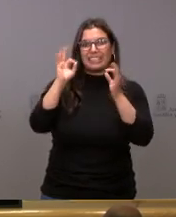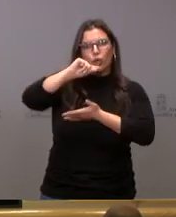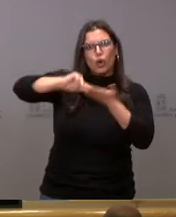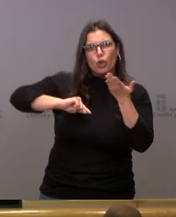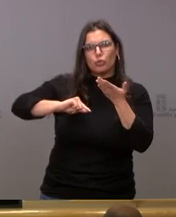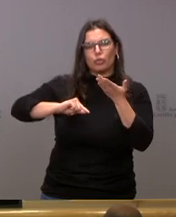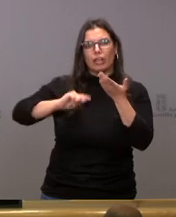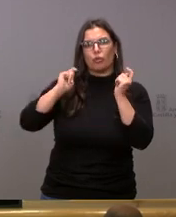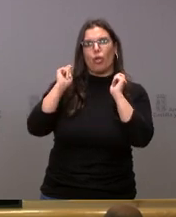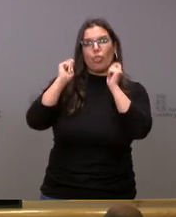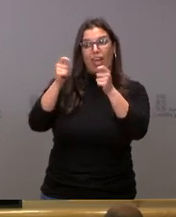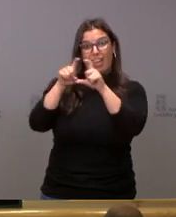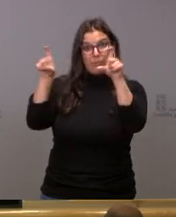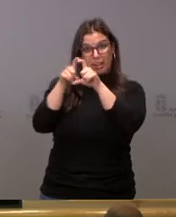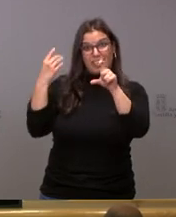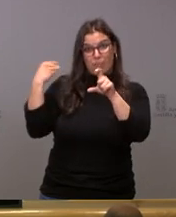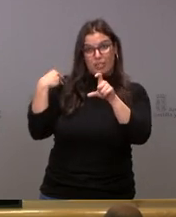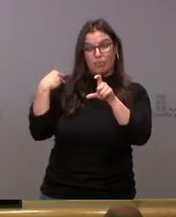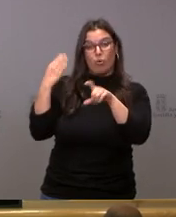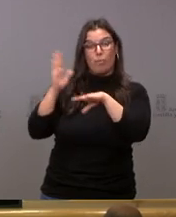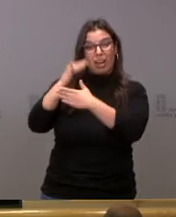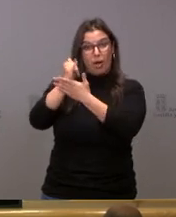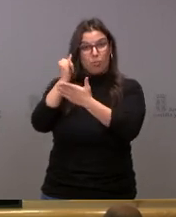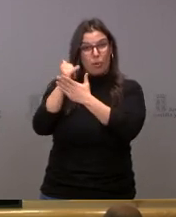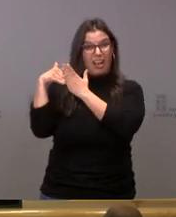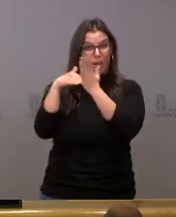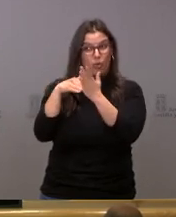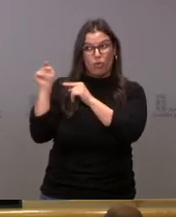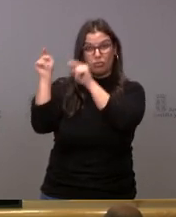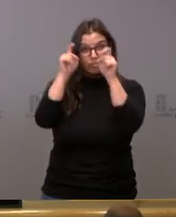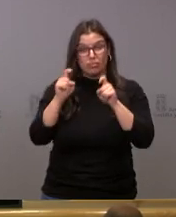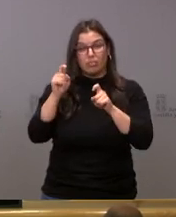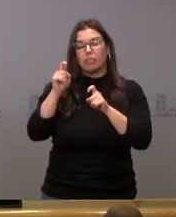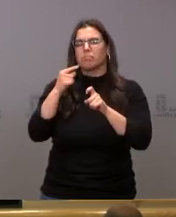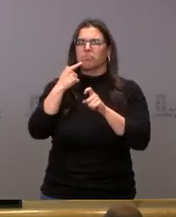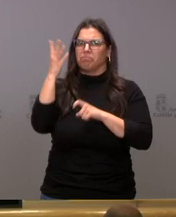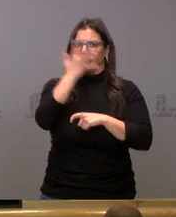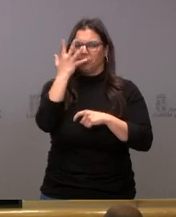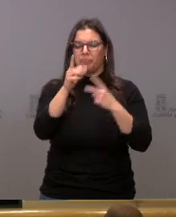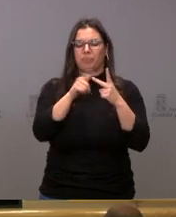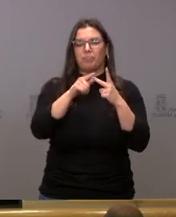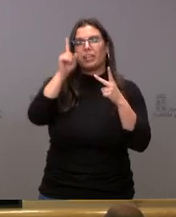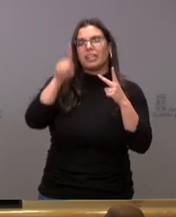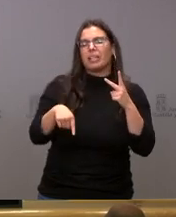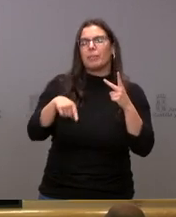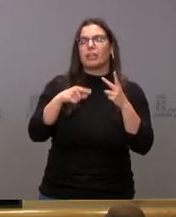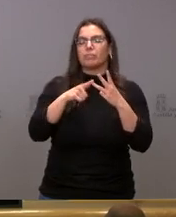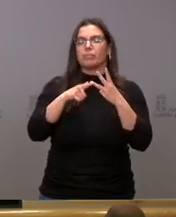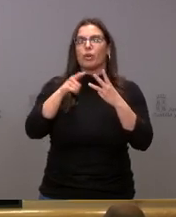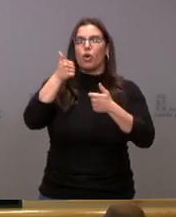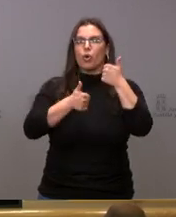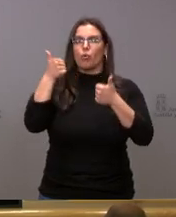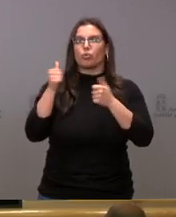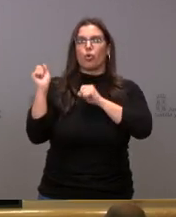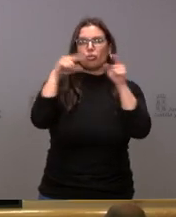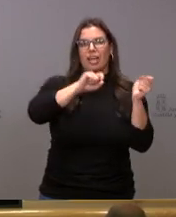adjudicados a estas empresas sin licitación pública. Y sobre el concurso de traslados de los médicos está afectando mucho en Castilla y León. El